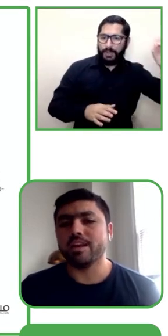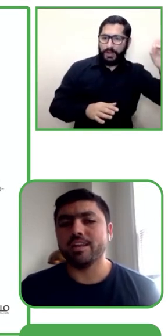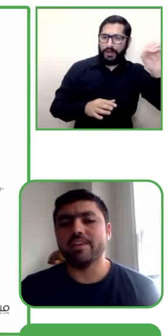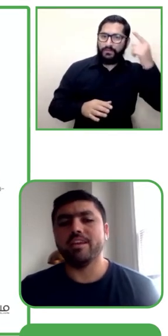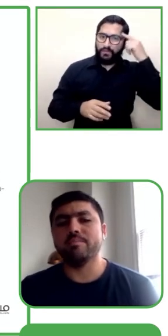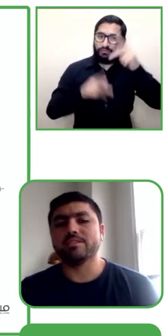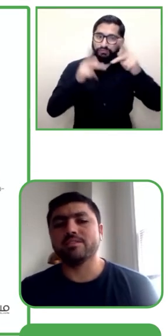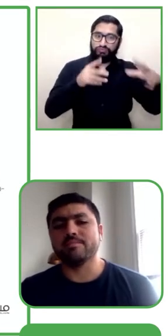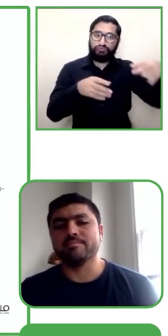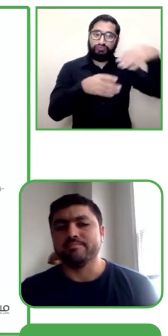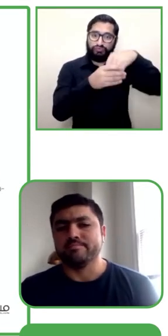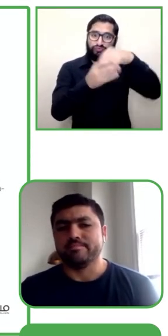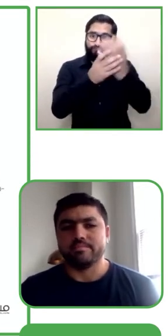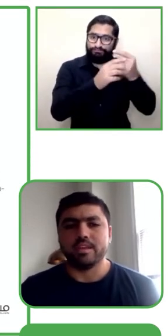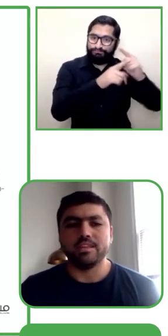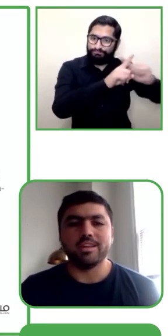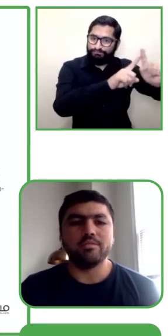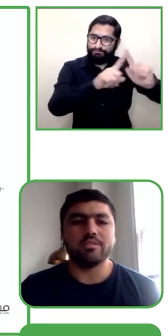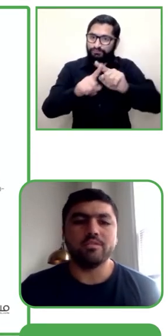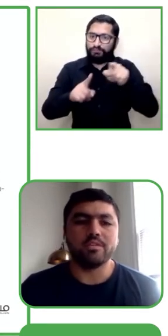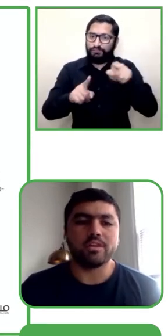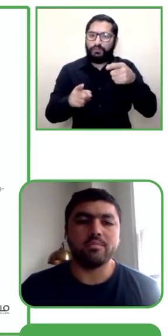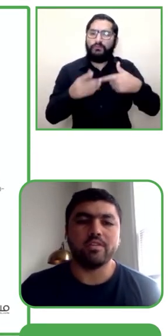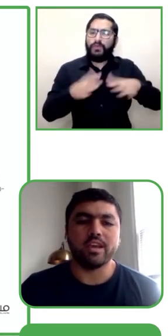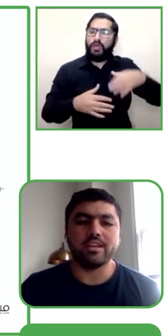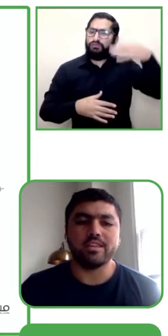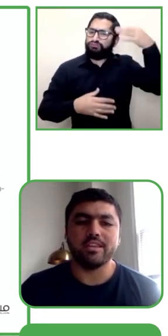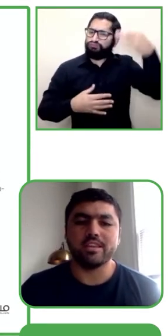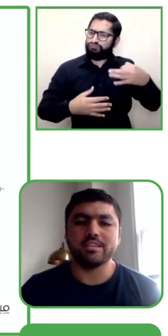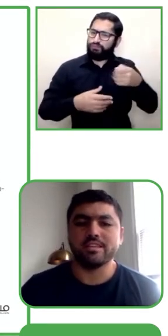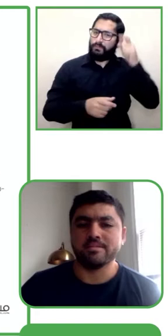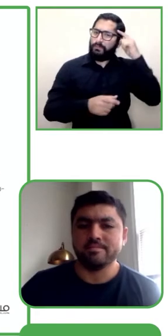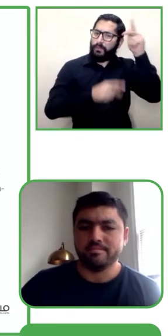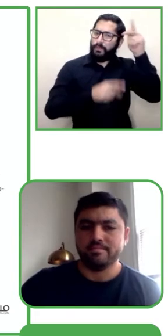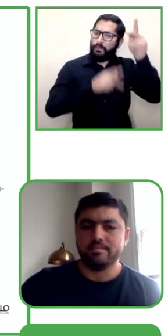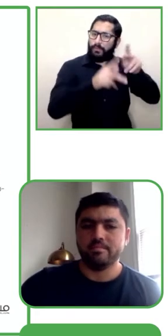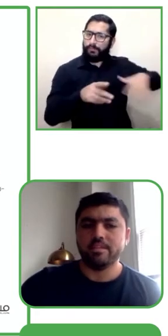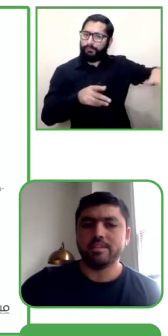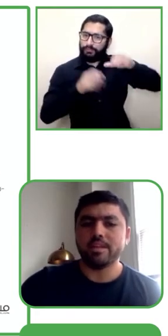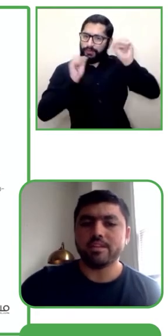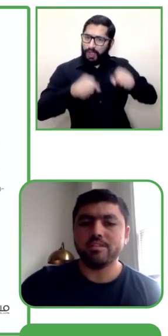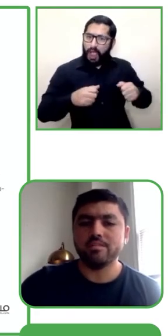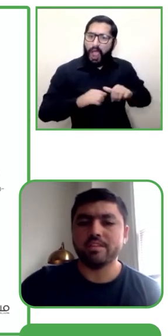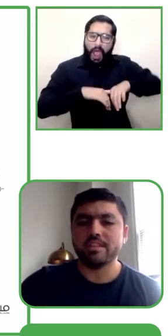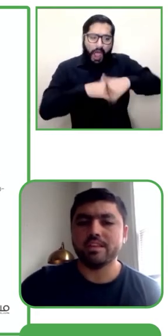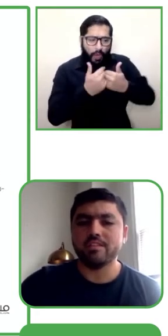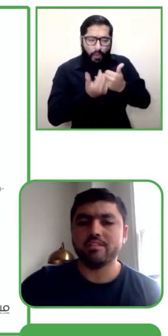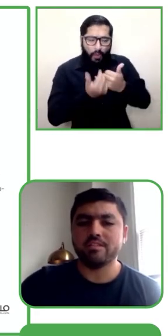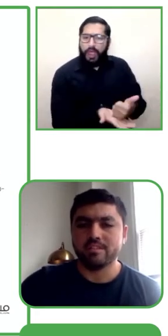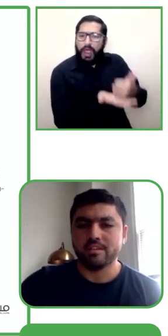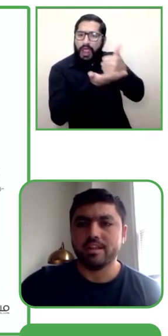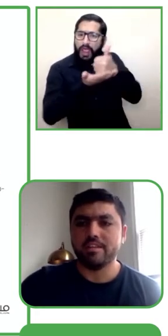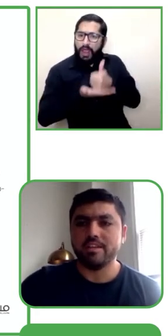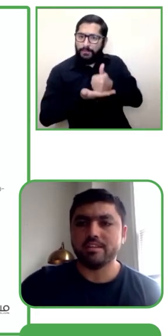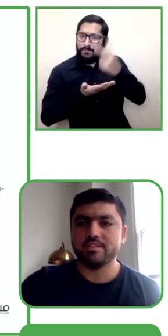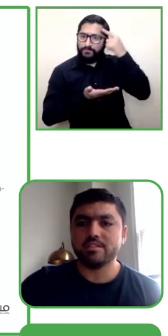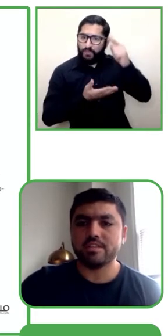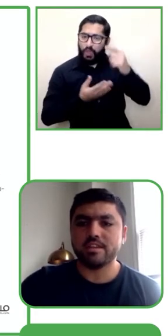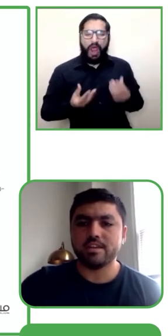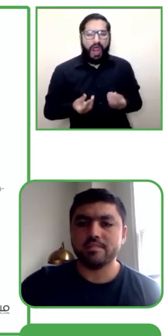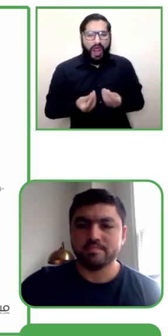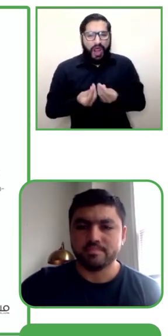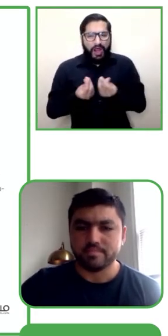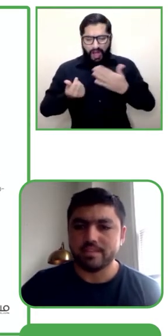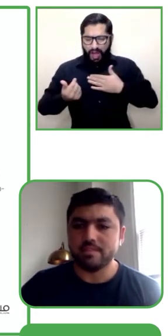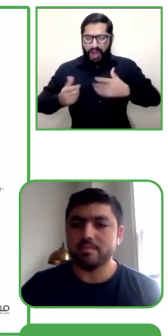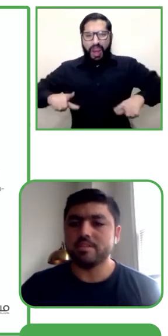cómo mejora la calidad de vida de las personas. Aquí tenemos un review, por ejemplo, de Bianca Hernández, que dice, me inicia mi aplicación, me ha facilitado la vida, soy